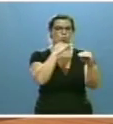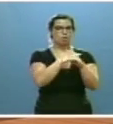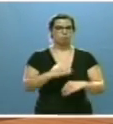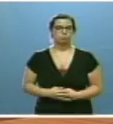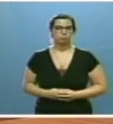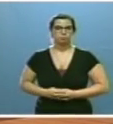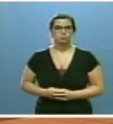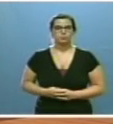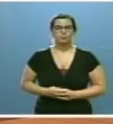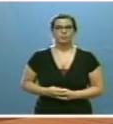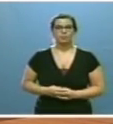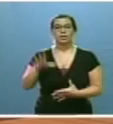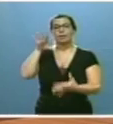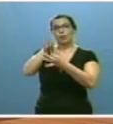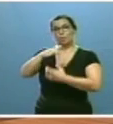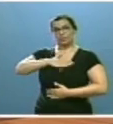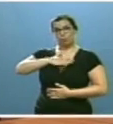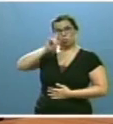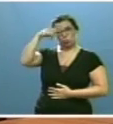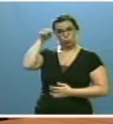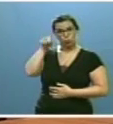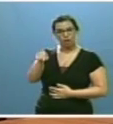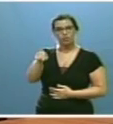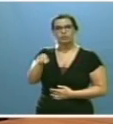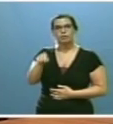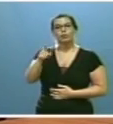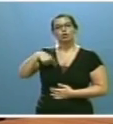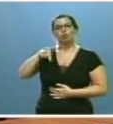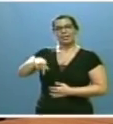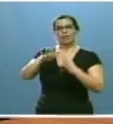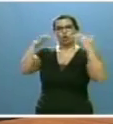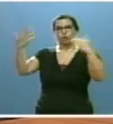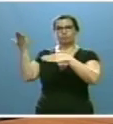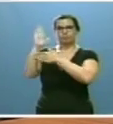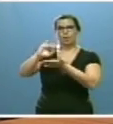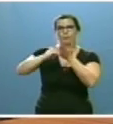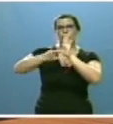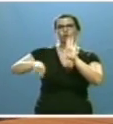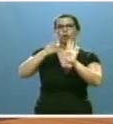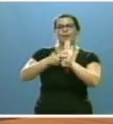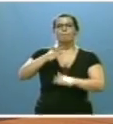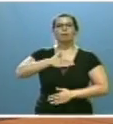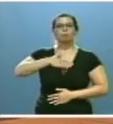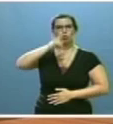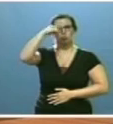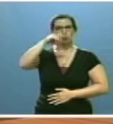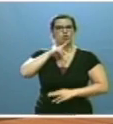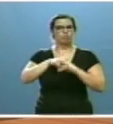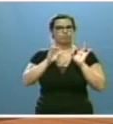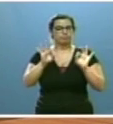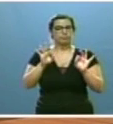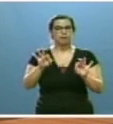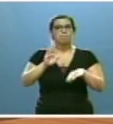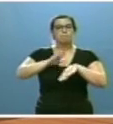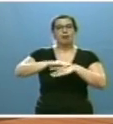En relación con nuestro patrimonio cultural, vamos a remitir a las Cortes el proyecto de ley de patrimonio cultural, a desarrollar